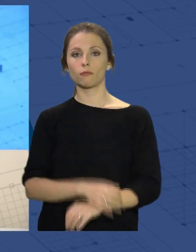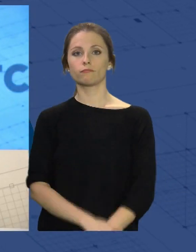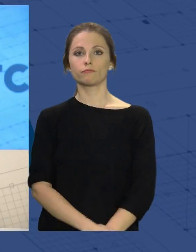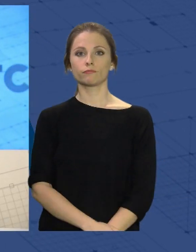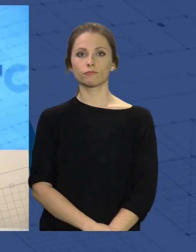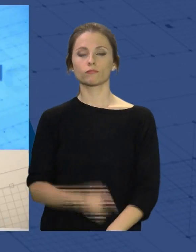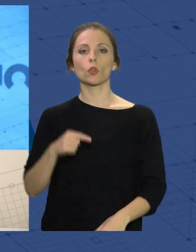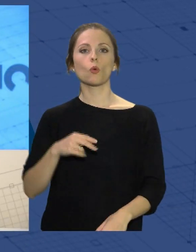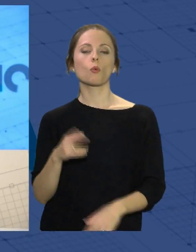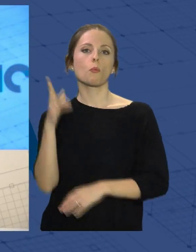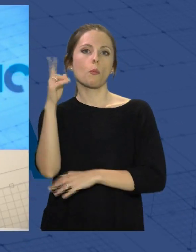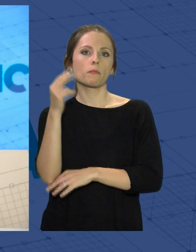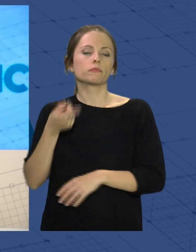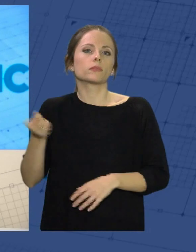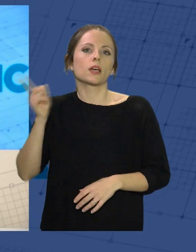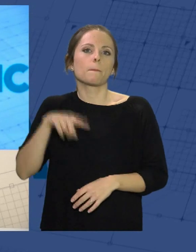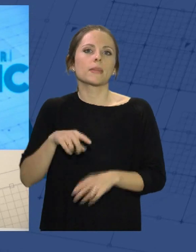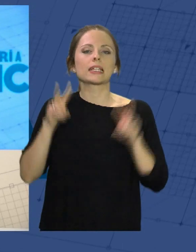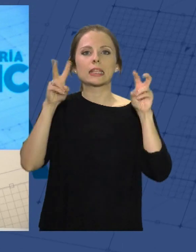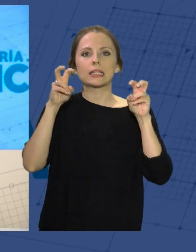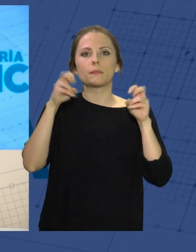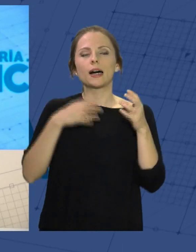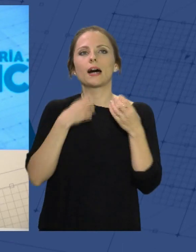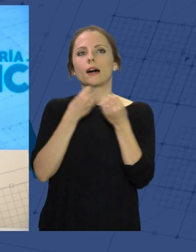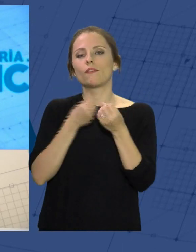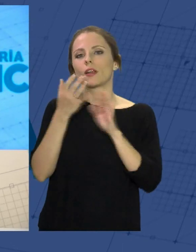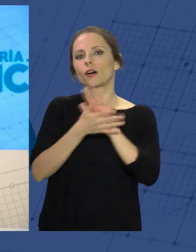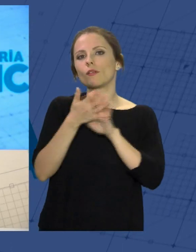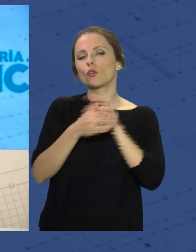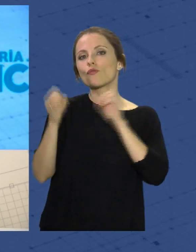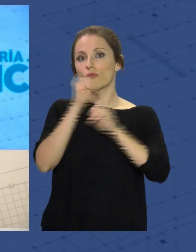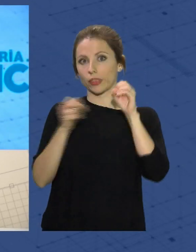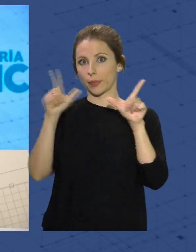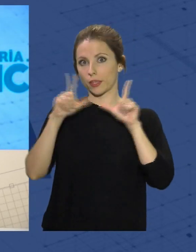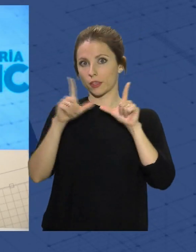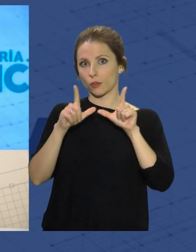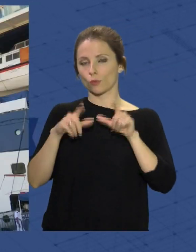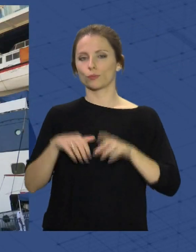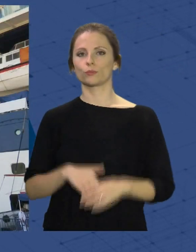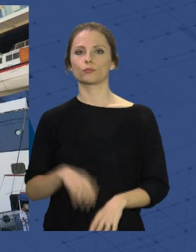Un viernes en el que también abordamos otros temas de interés en el Interalmería Televisión. Los siguientes.